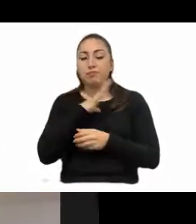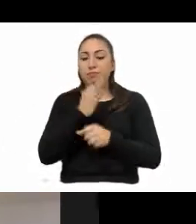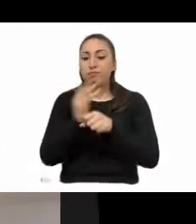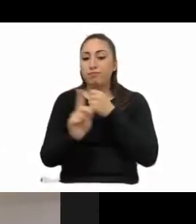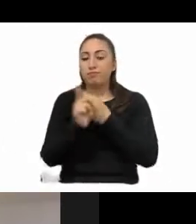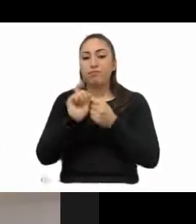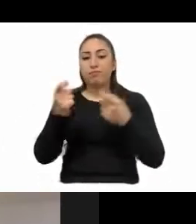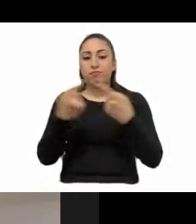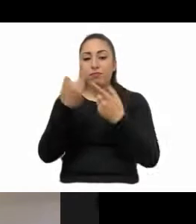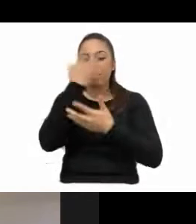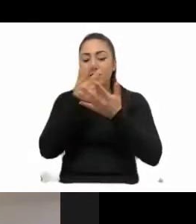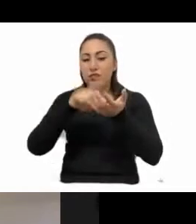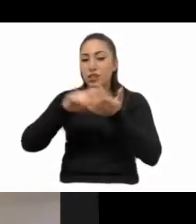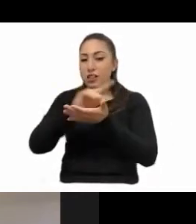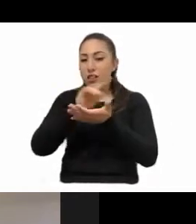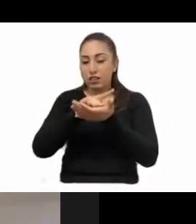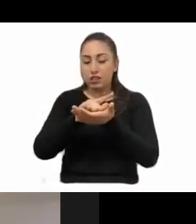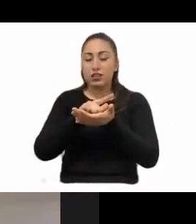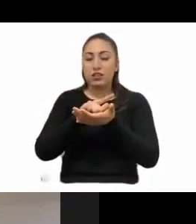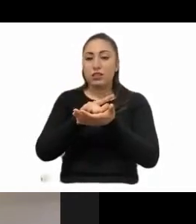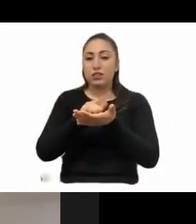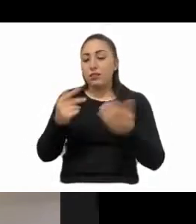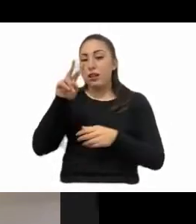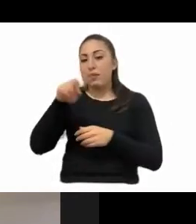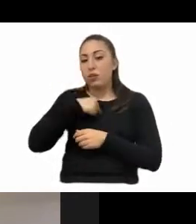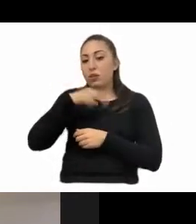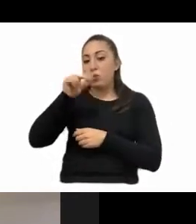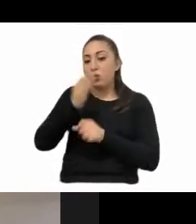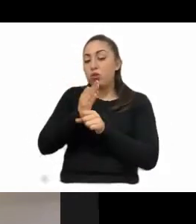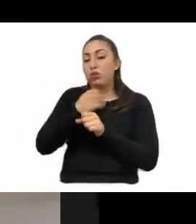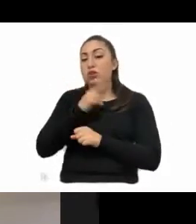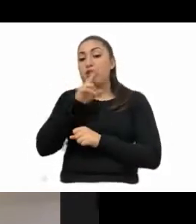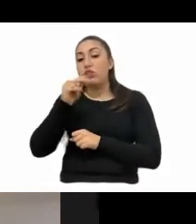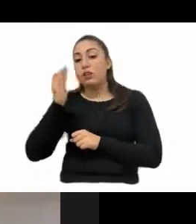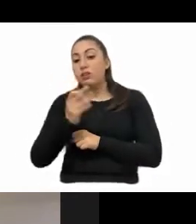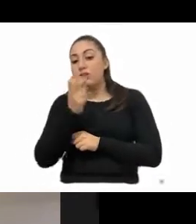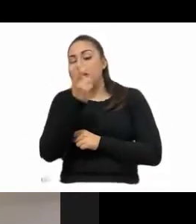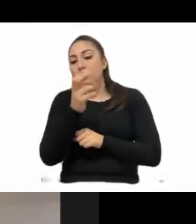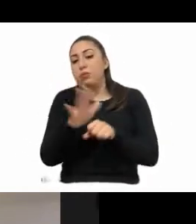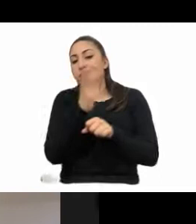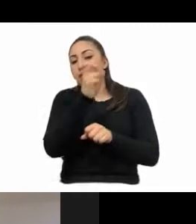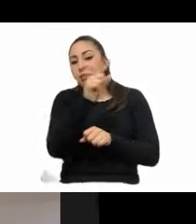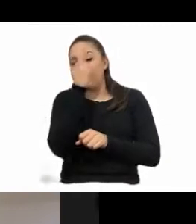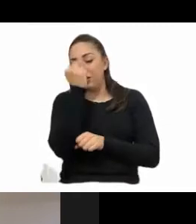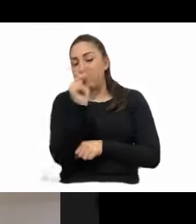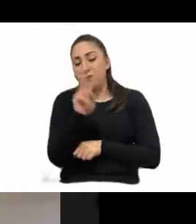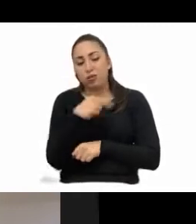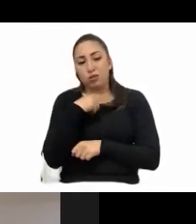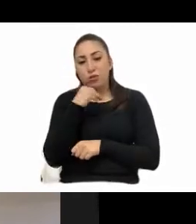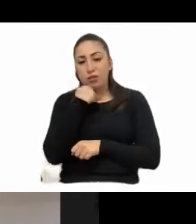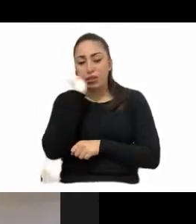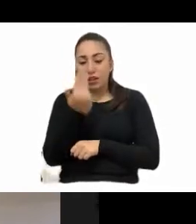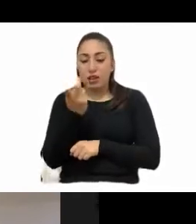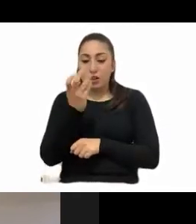constitucionalidad, y, pues no, nosotros no quisiéramos votar en contra por esta, por esta situación. la propuesta